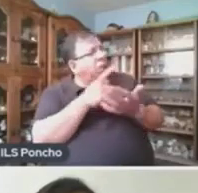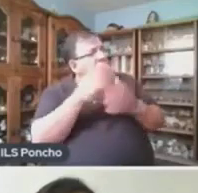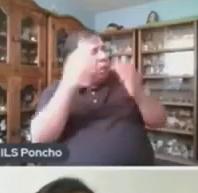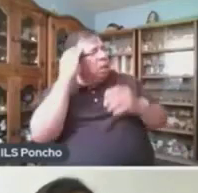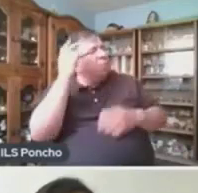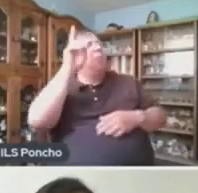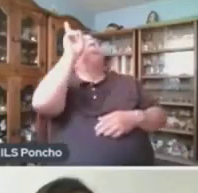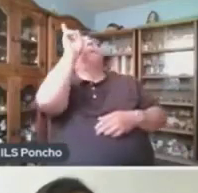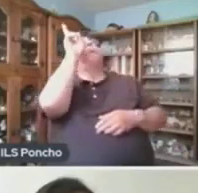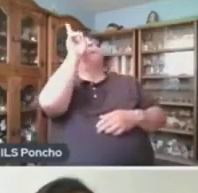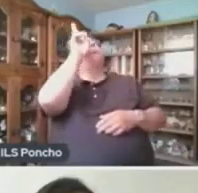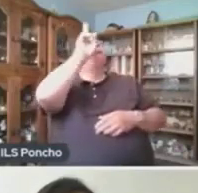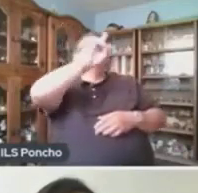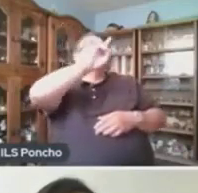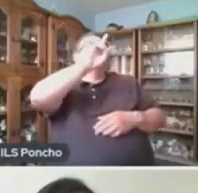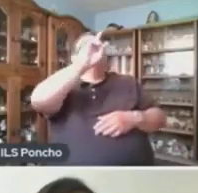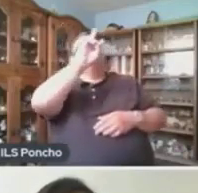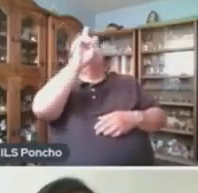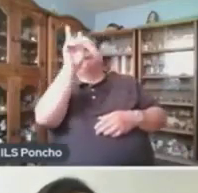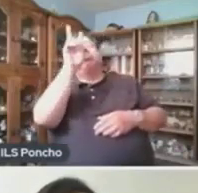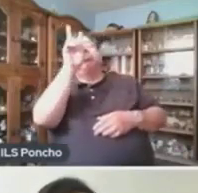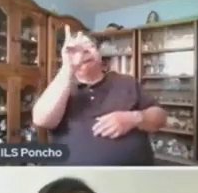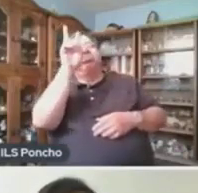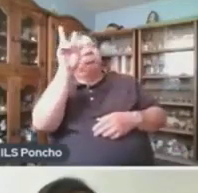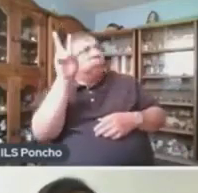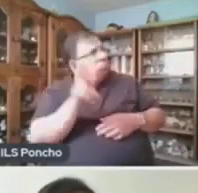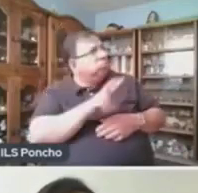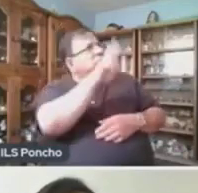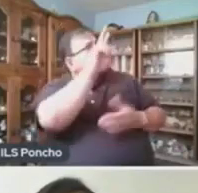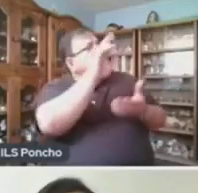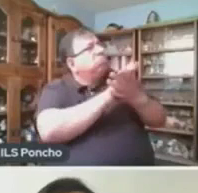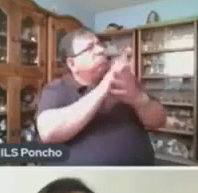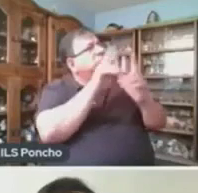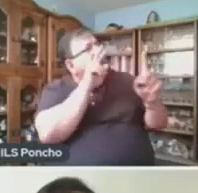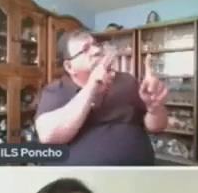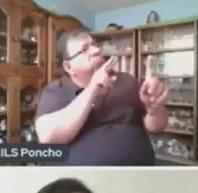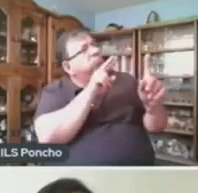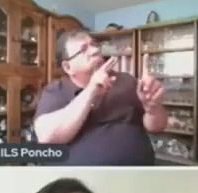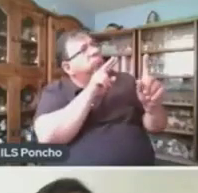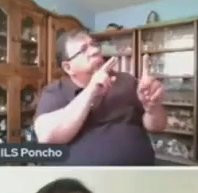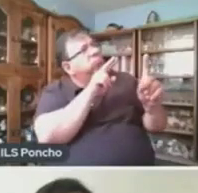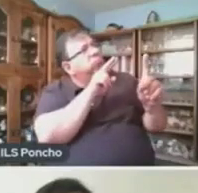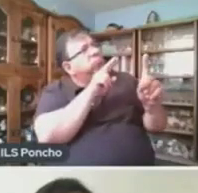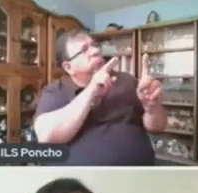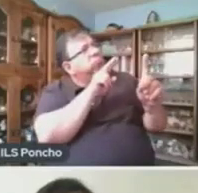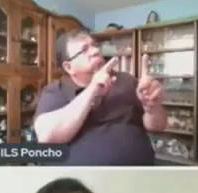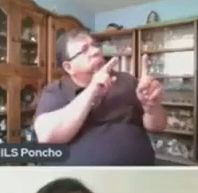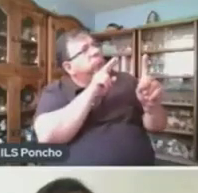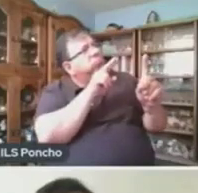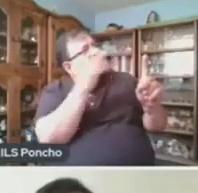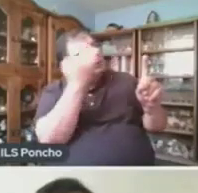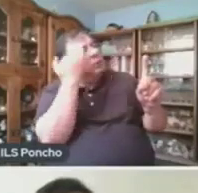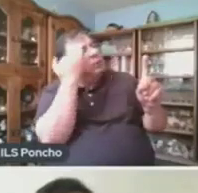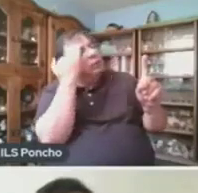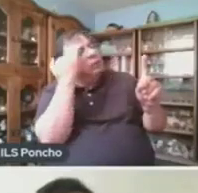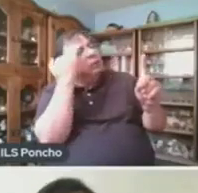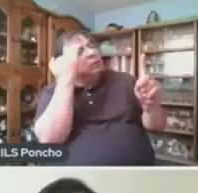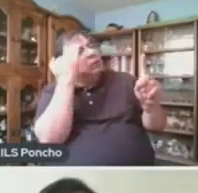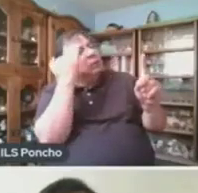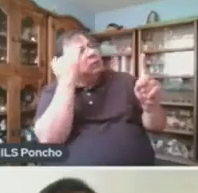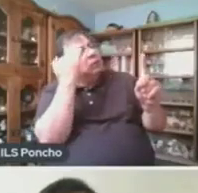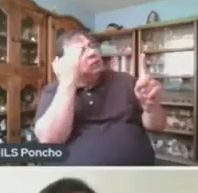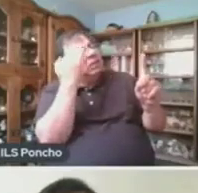Su Cama Y Volvió A Mirar A Jordán Después De Largo Rato De